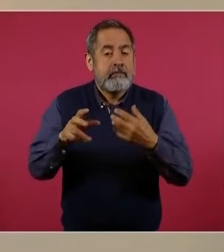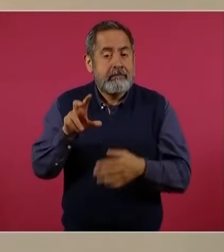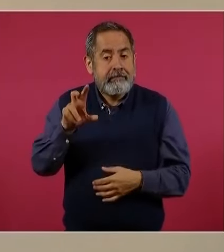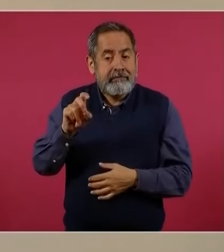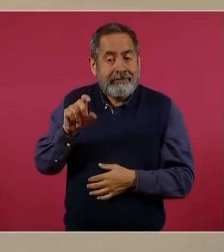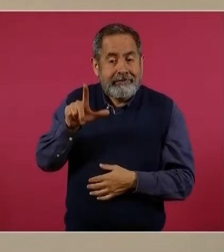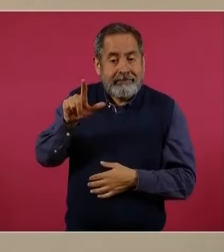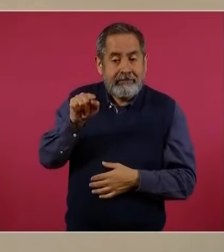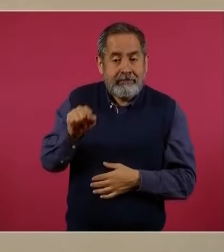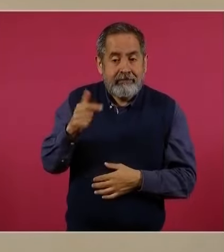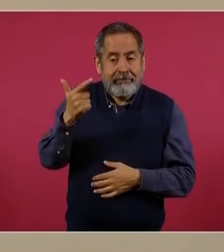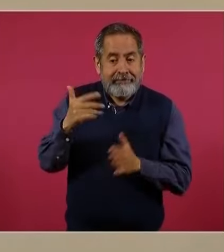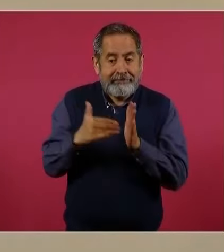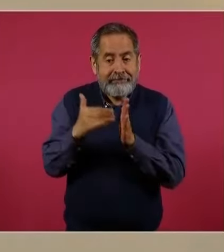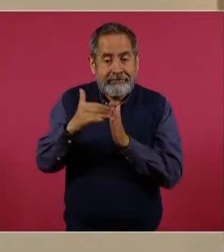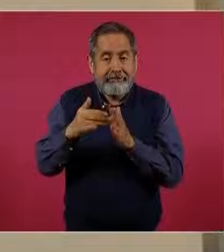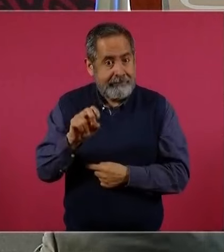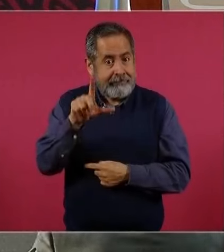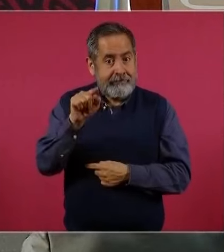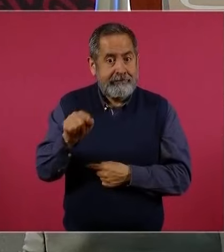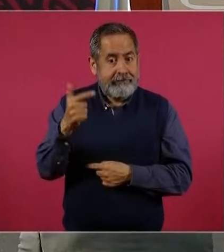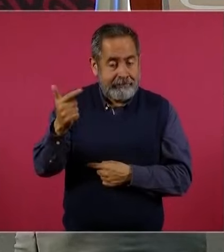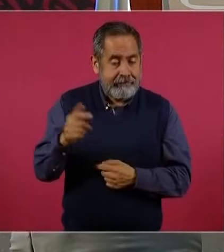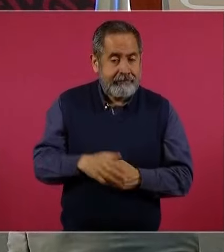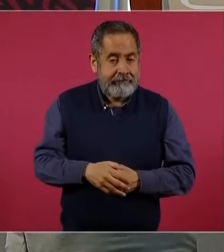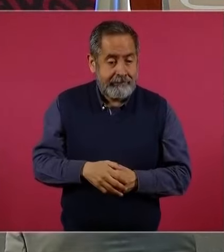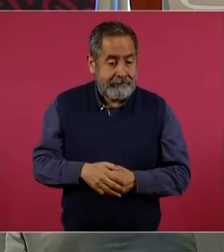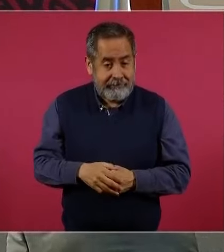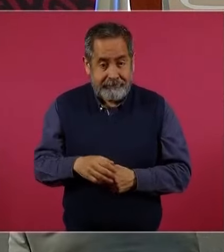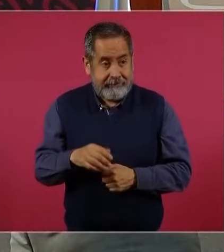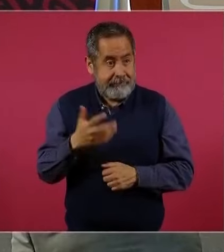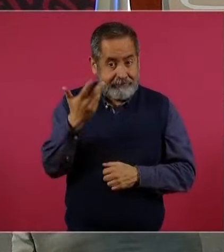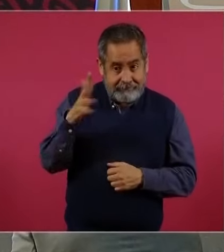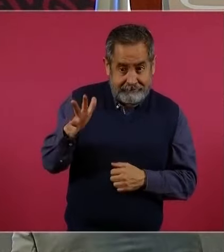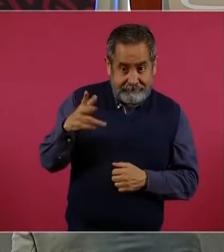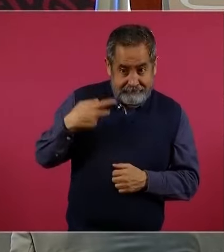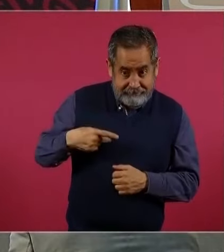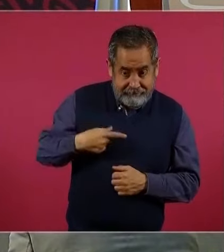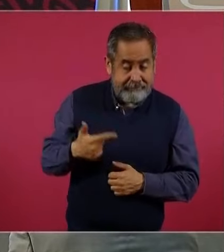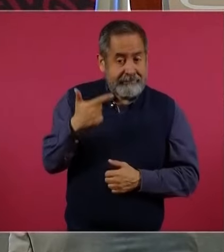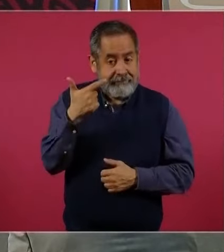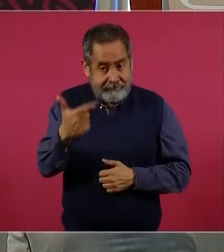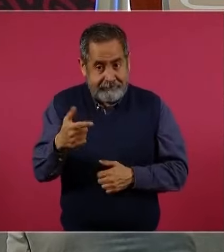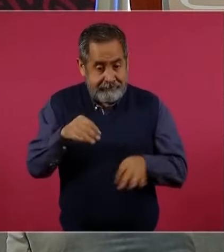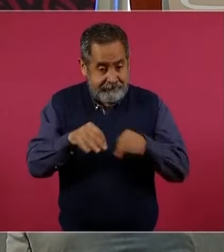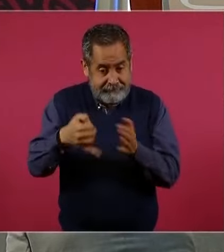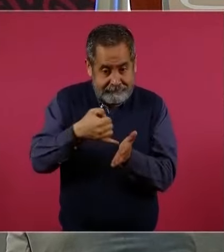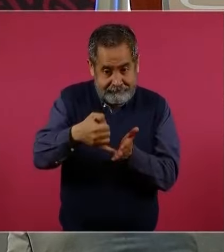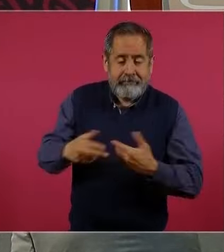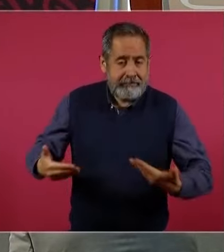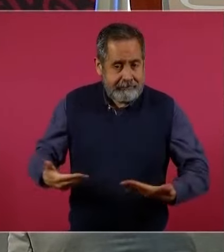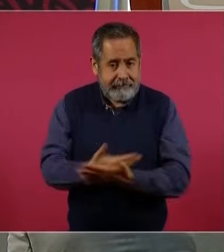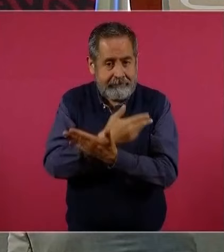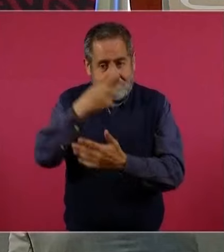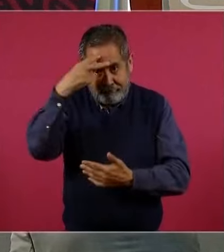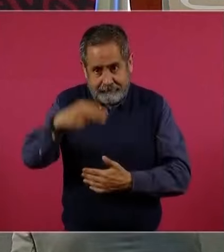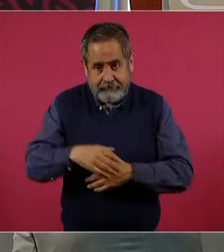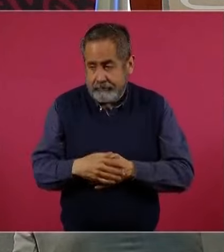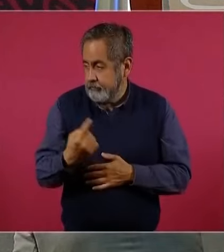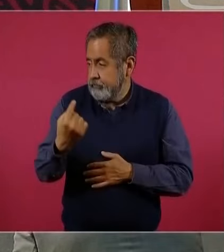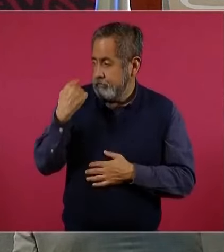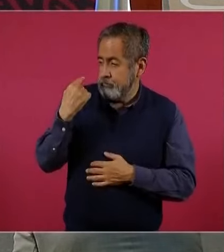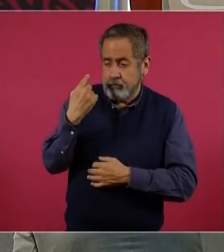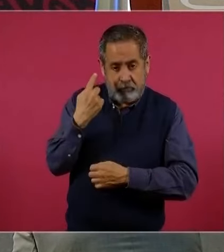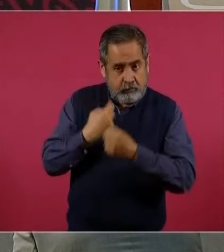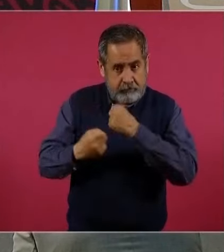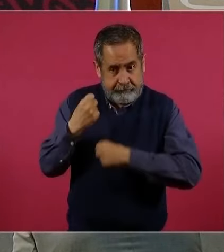.7 millones de mexicanos, siete de cada diez trabajadores agrícolas son de origen mexicano. El año pasado